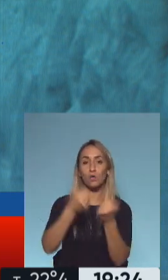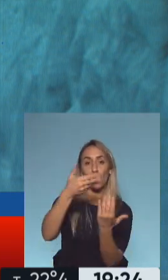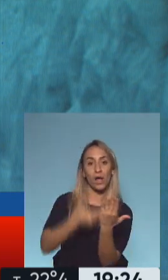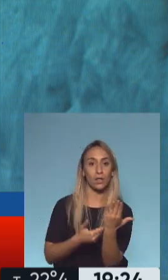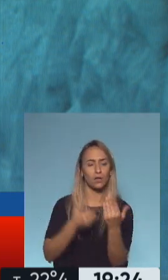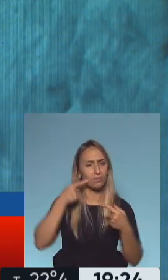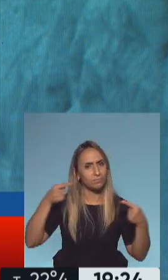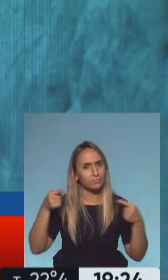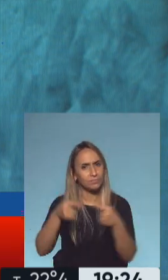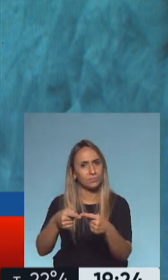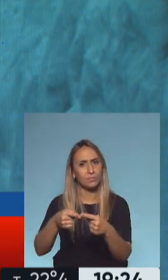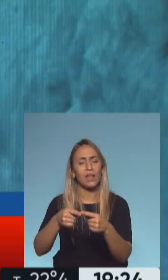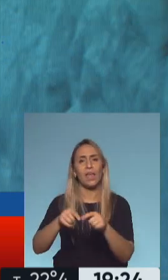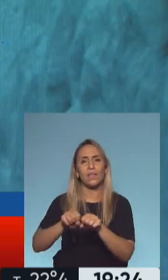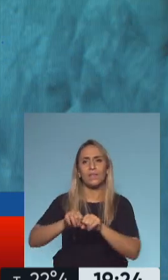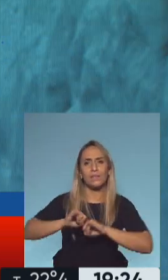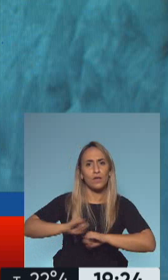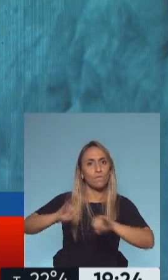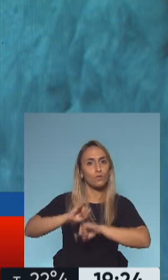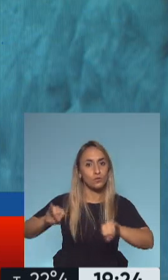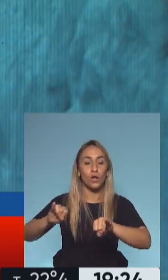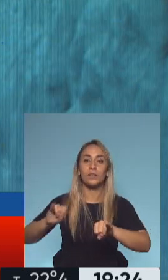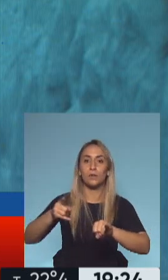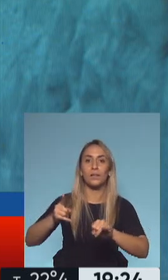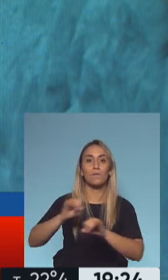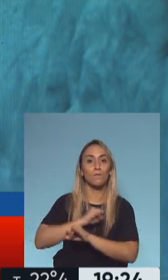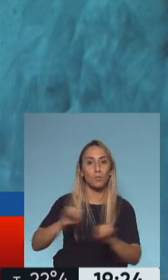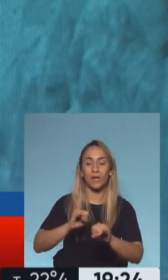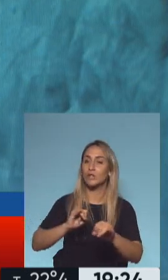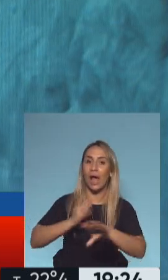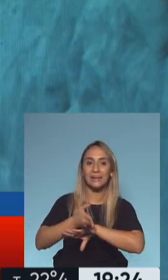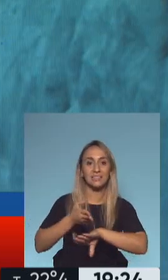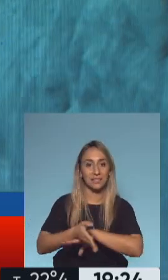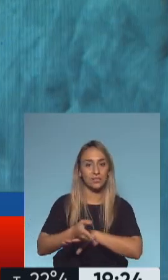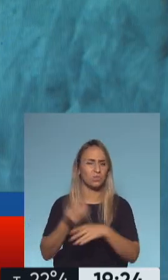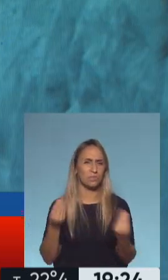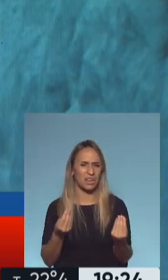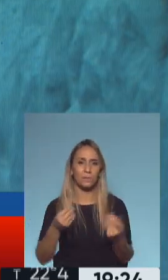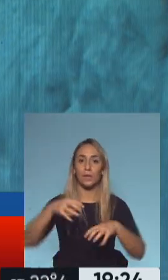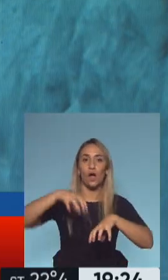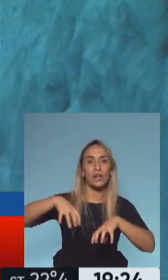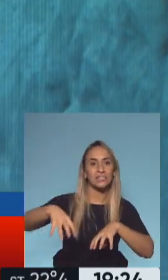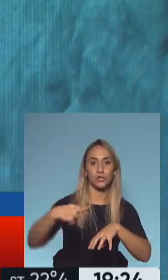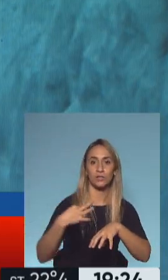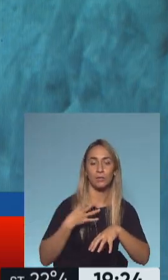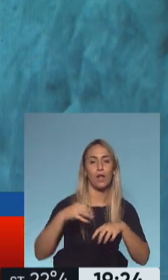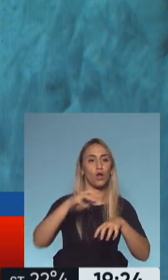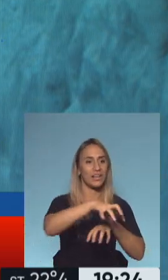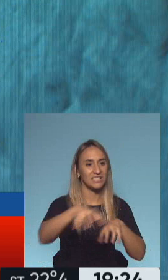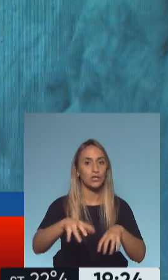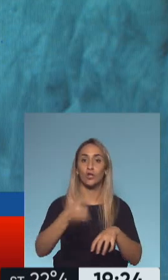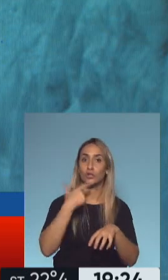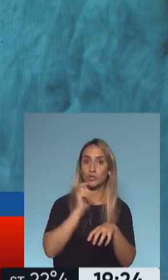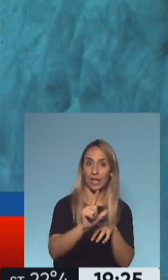enfocado en el tema de la difusión y el acceso a la información. Es decir, que los ciudadanos, que las organizaciones civiles y sociales tengan